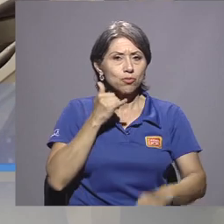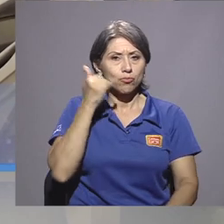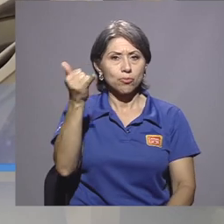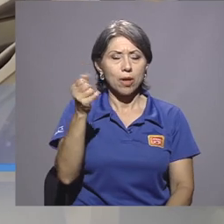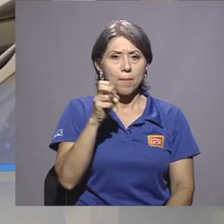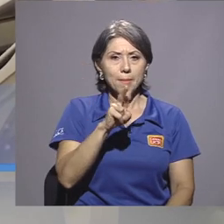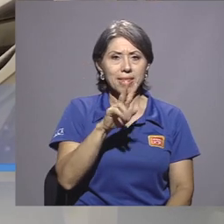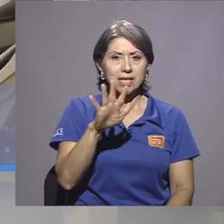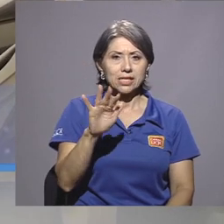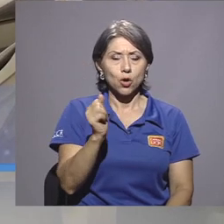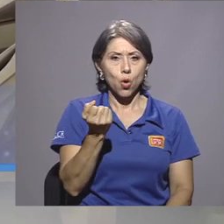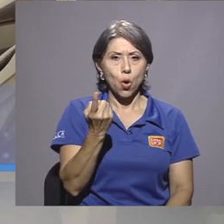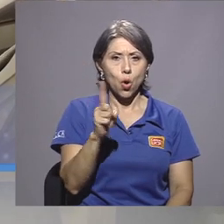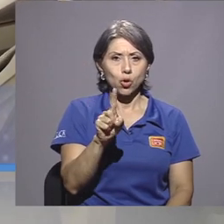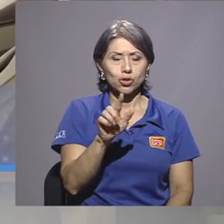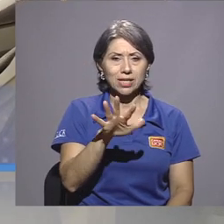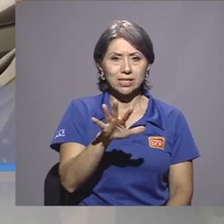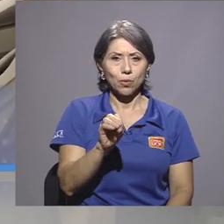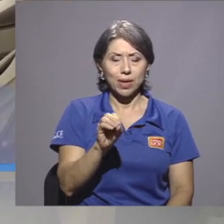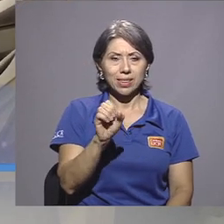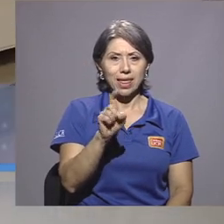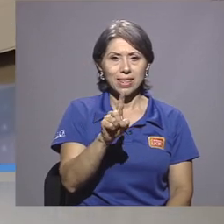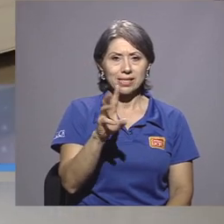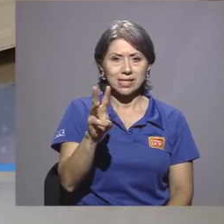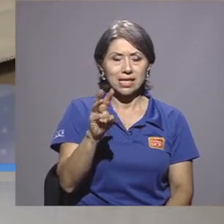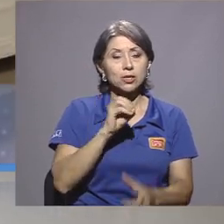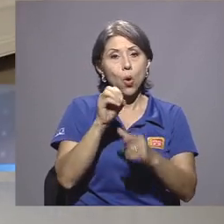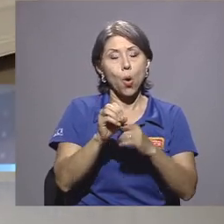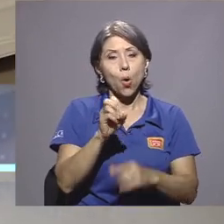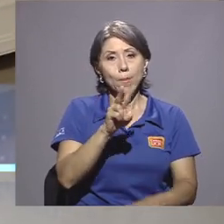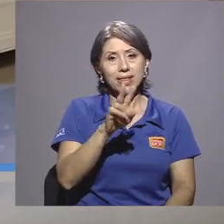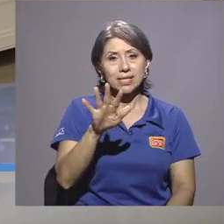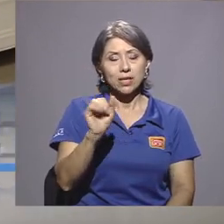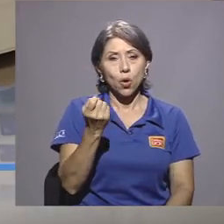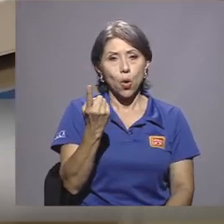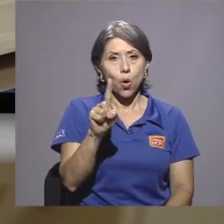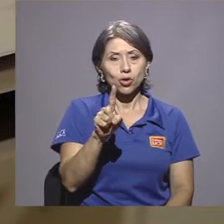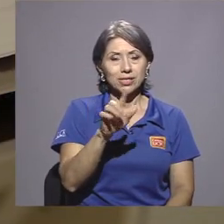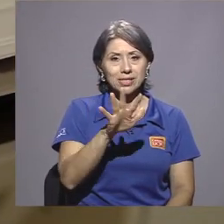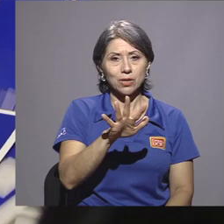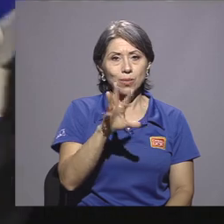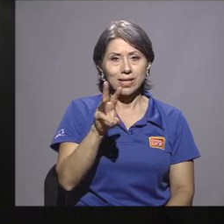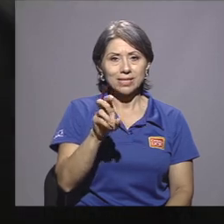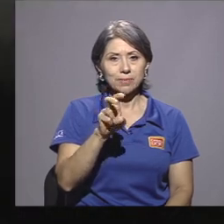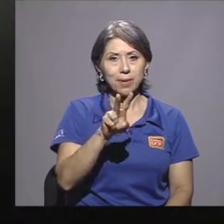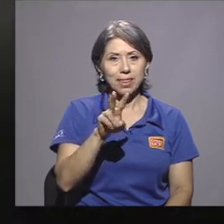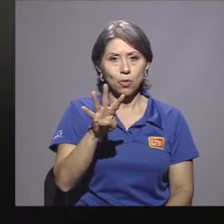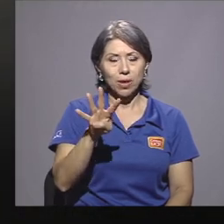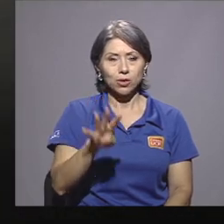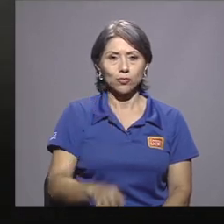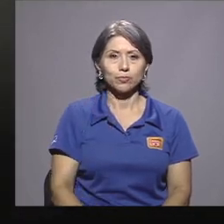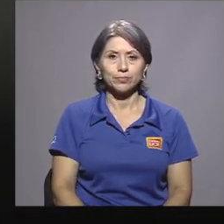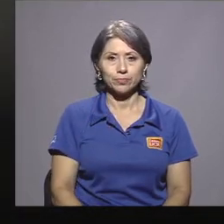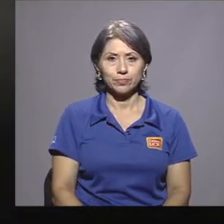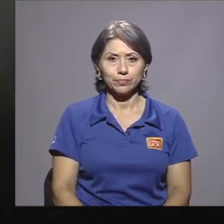llamar al 25 11 50 16 o 25 11 56 24.